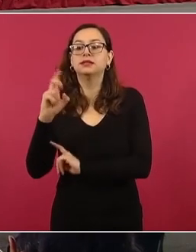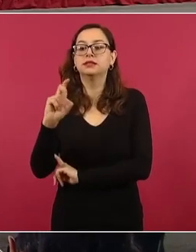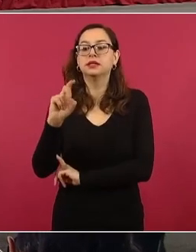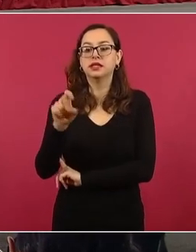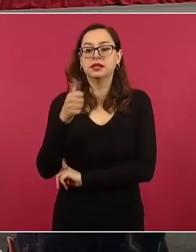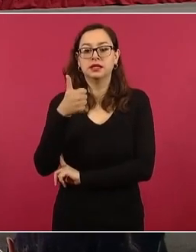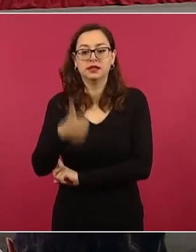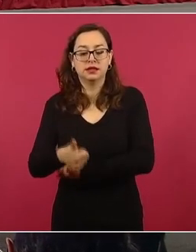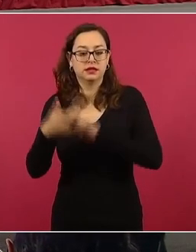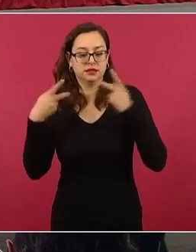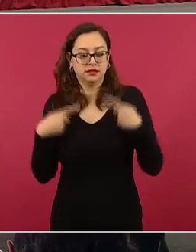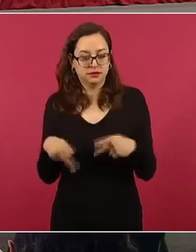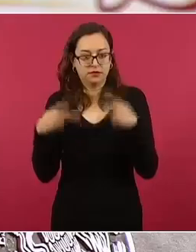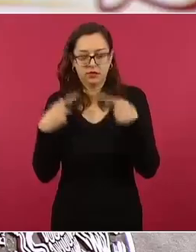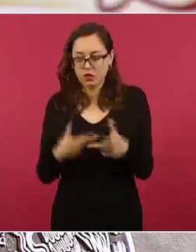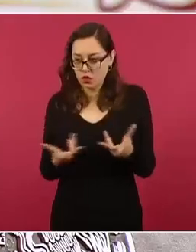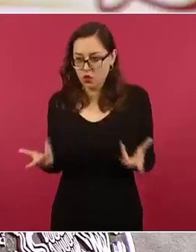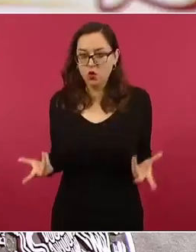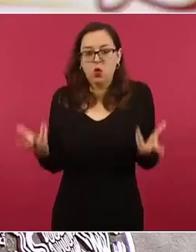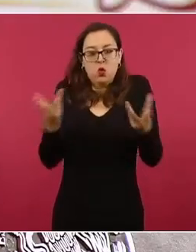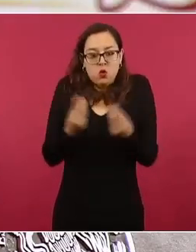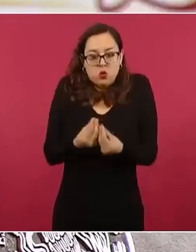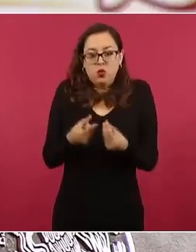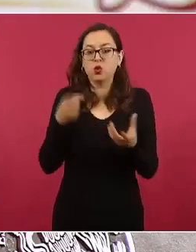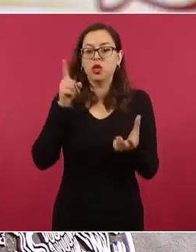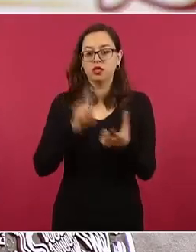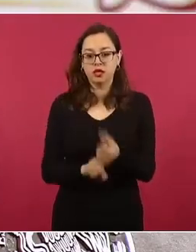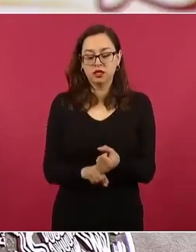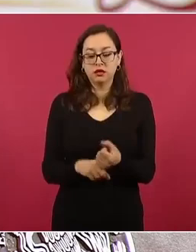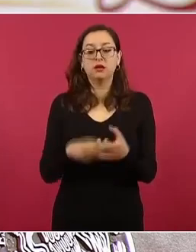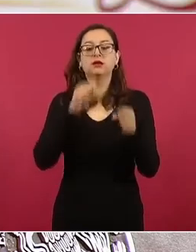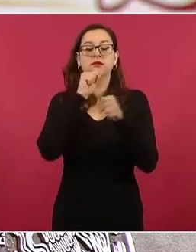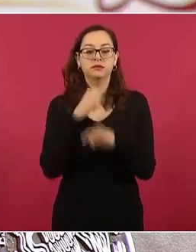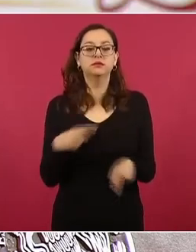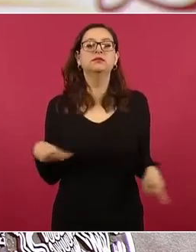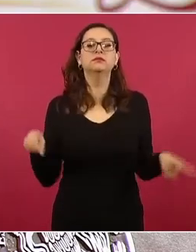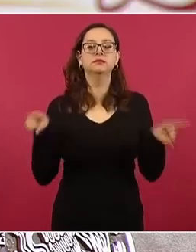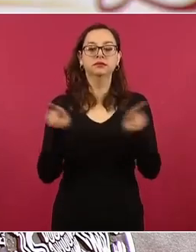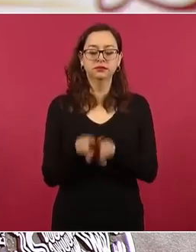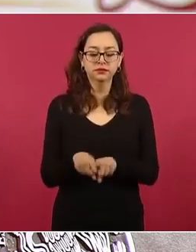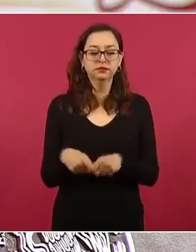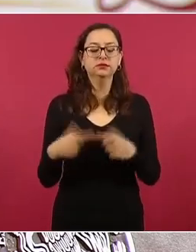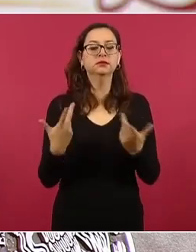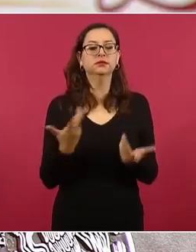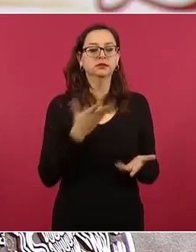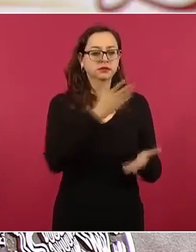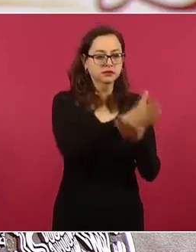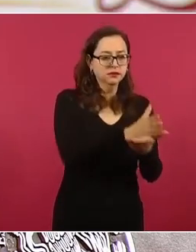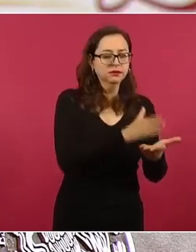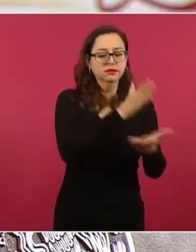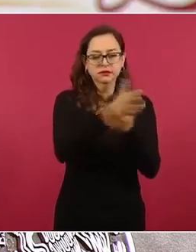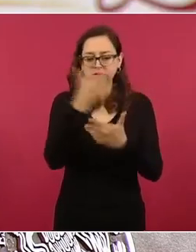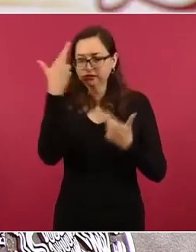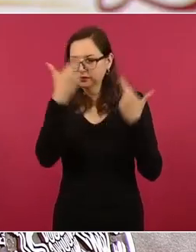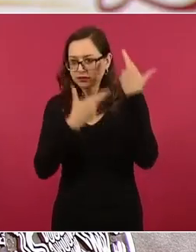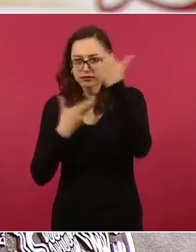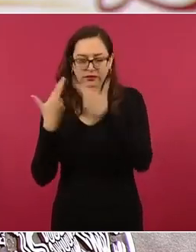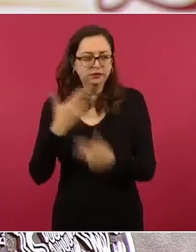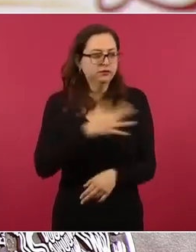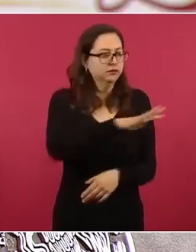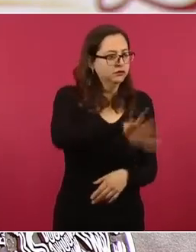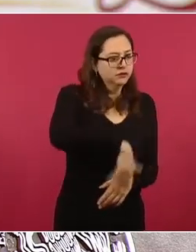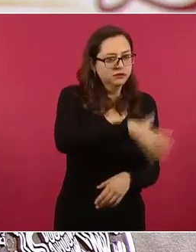mismas y, por supuesto, en el trabajo de campo, en la reconstrucción de los hechos y en la búsqueda de los